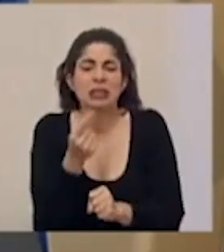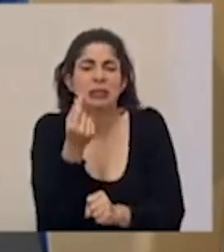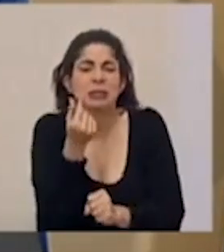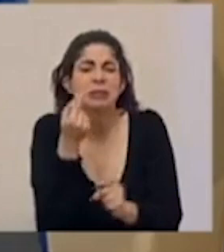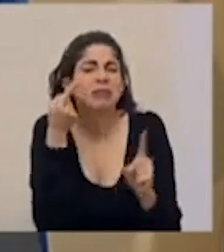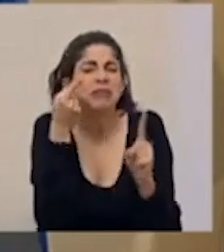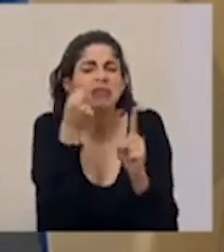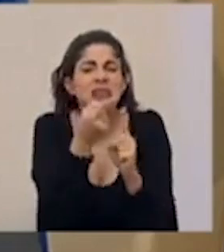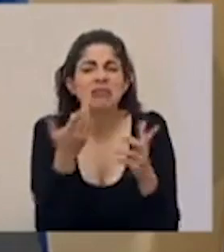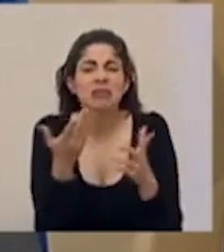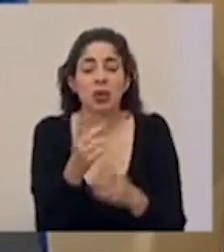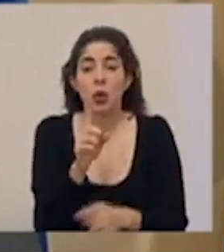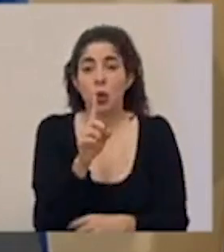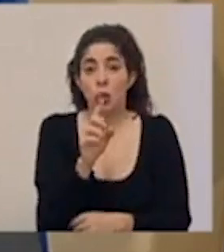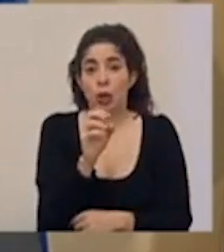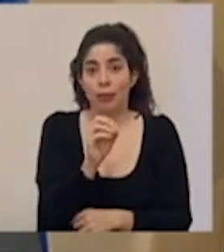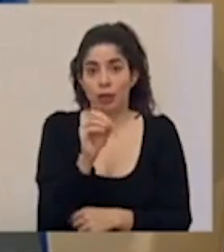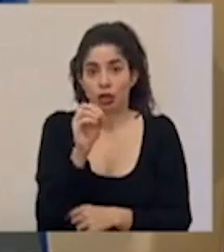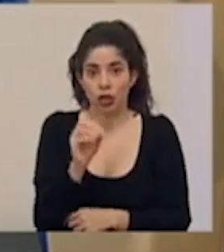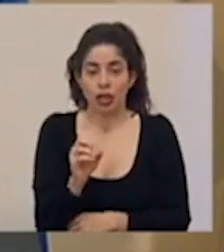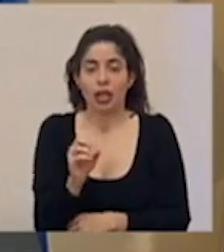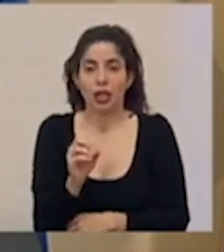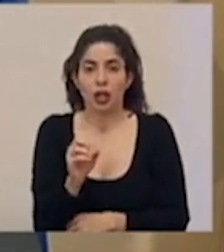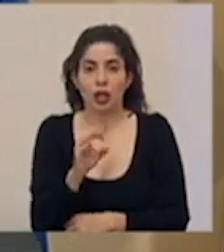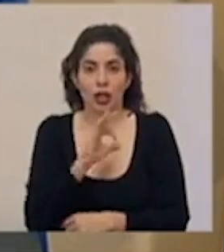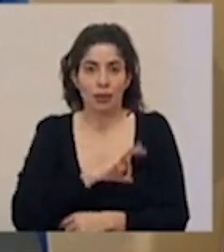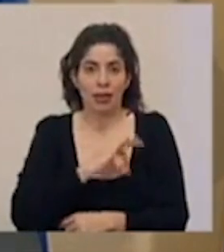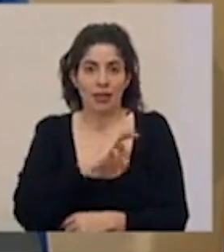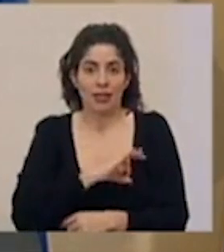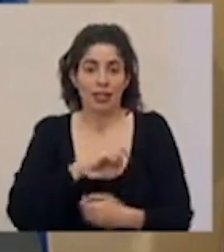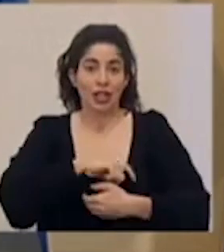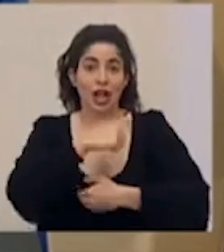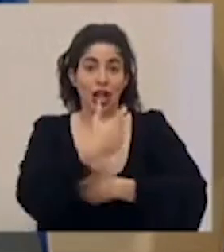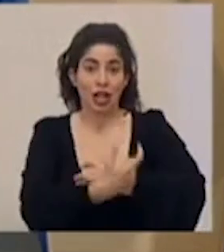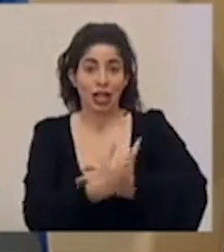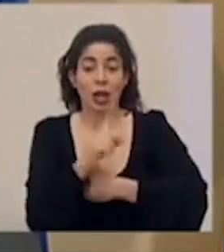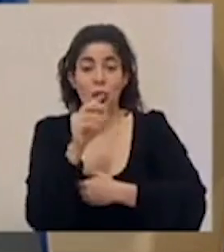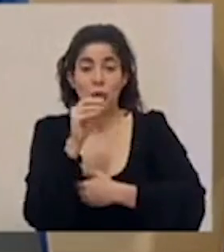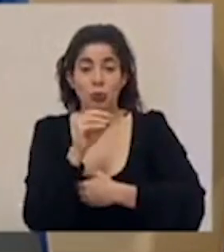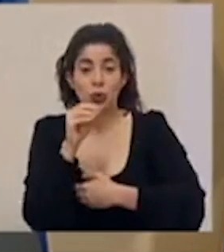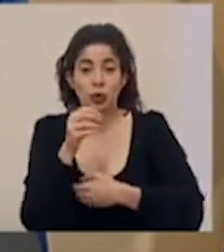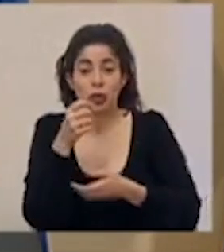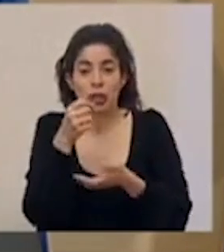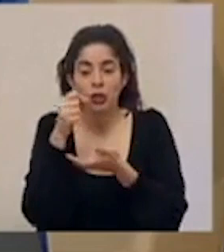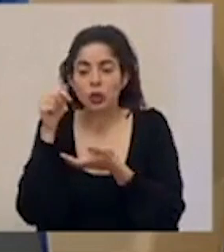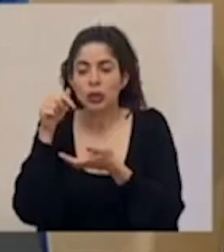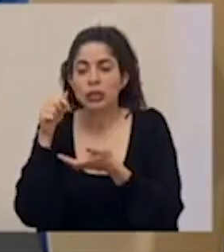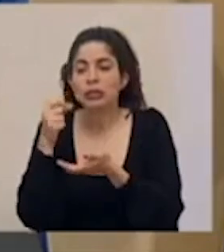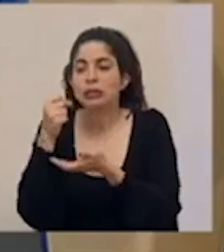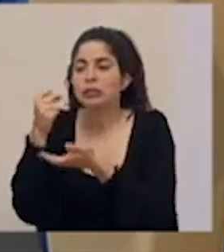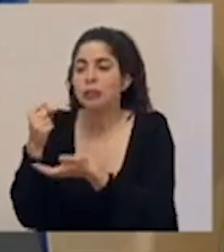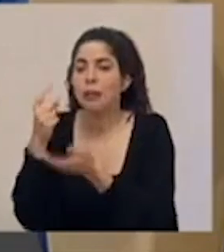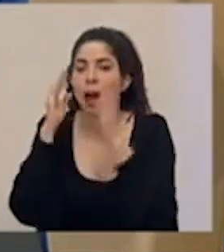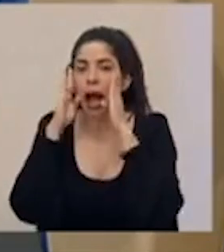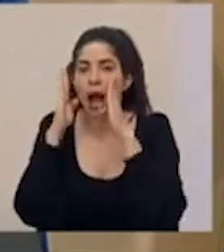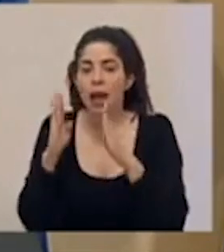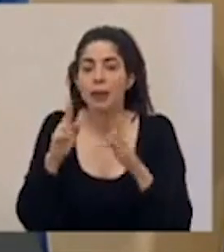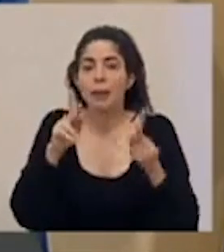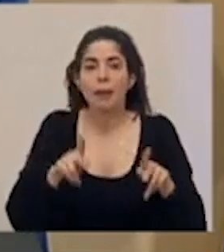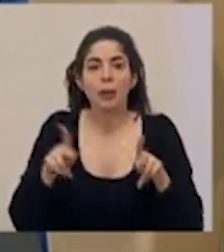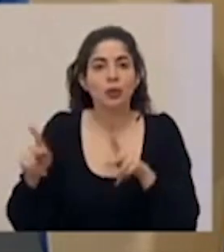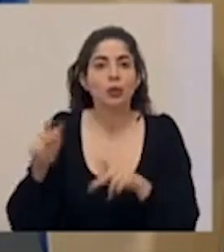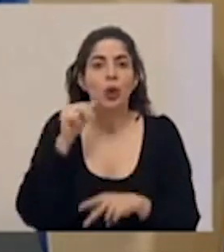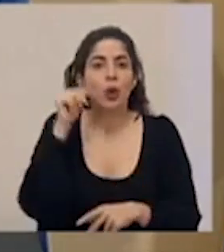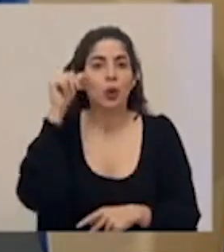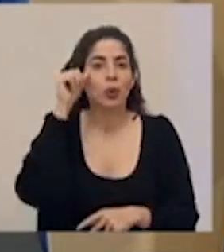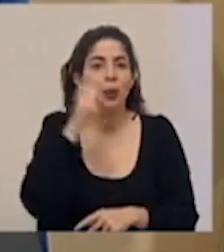destinados del 1% de las utilidades que genera la lotería para la atención de las personas